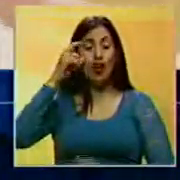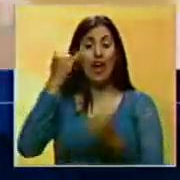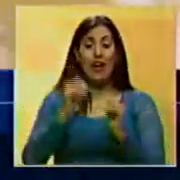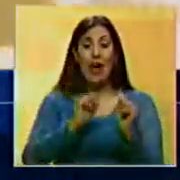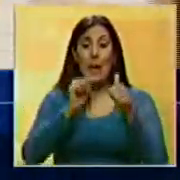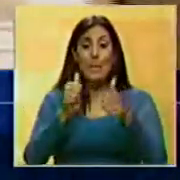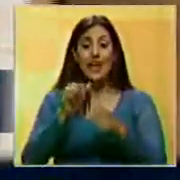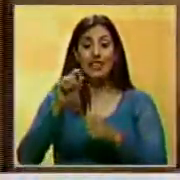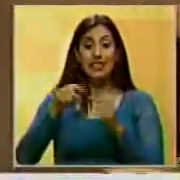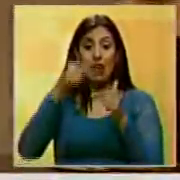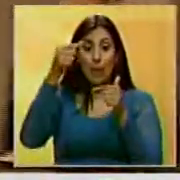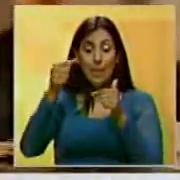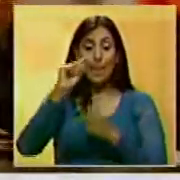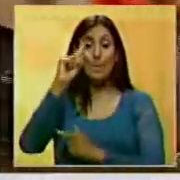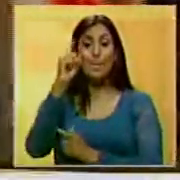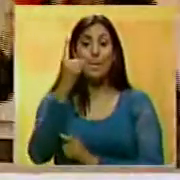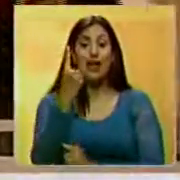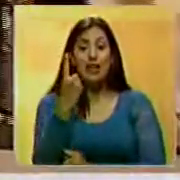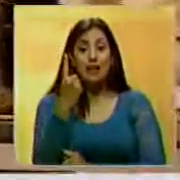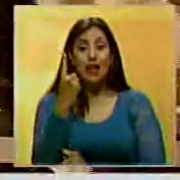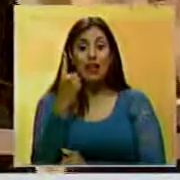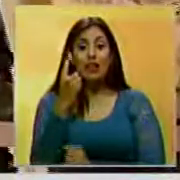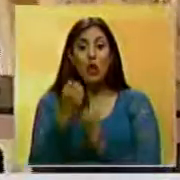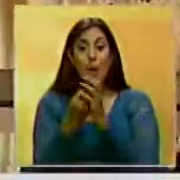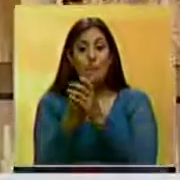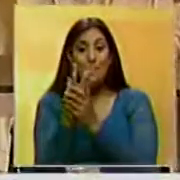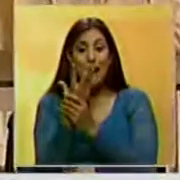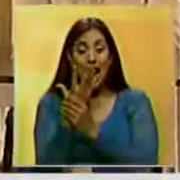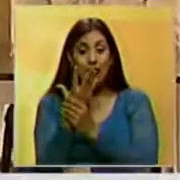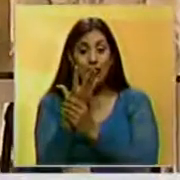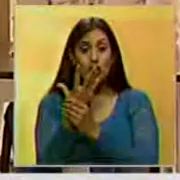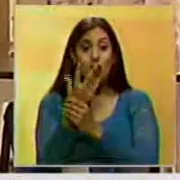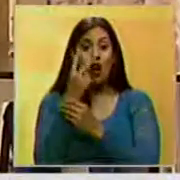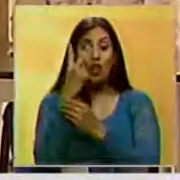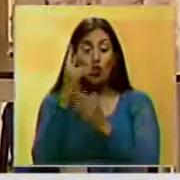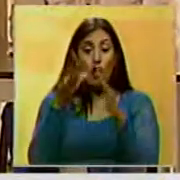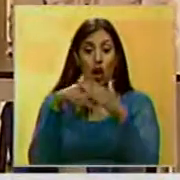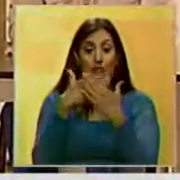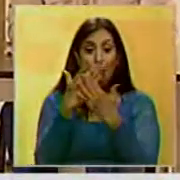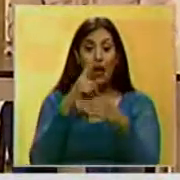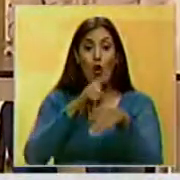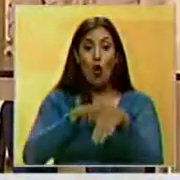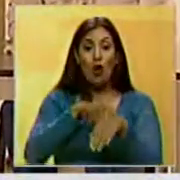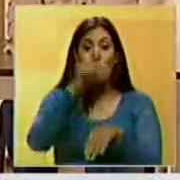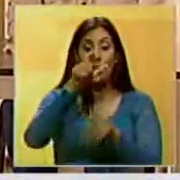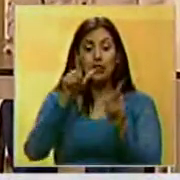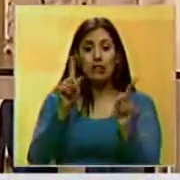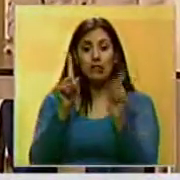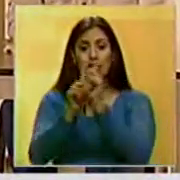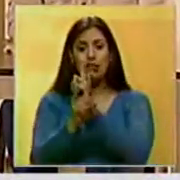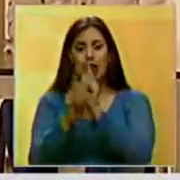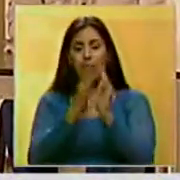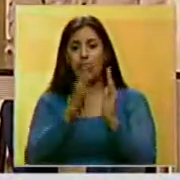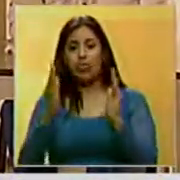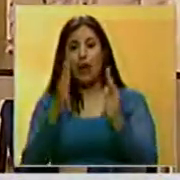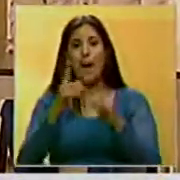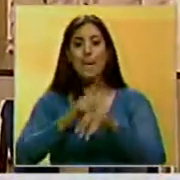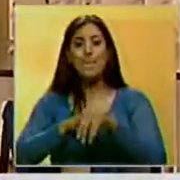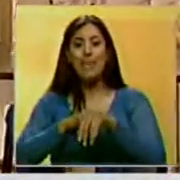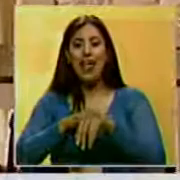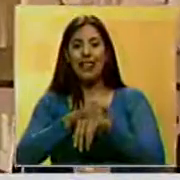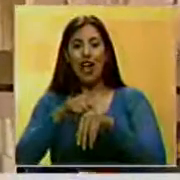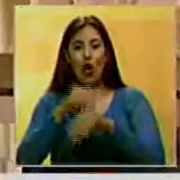que a partir del primero de mayo a las dos de la mañana, el reloj de los venezolanos será atrasado media hora